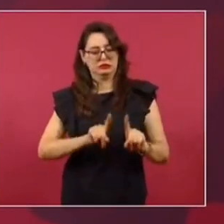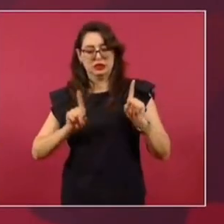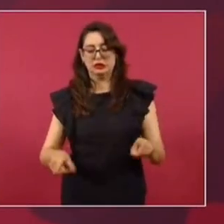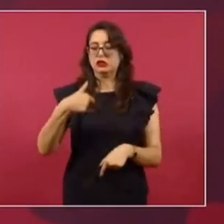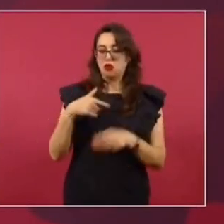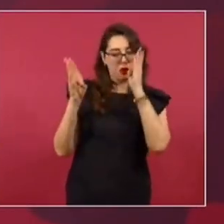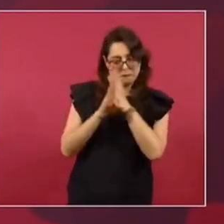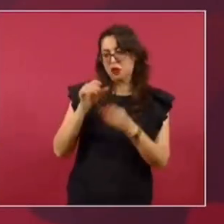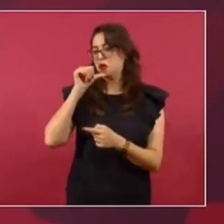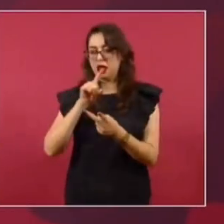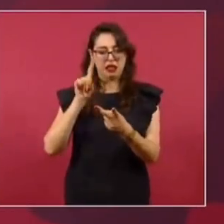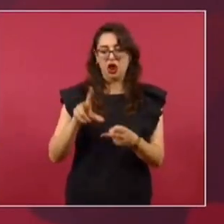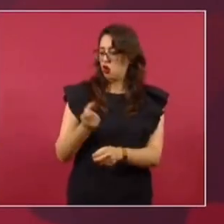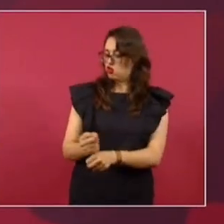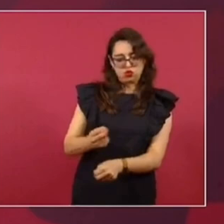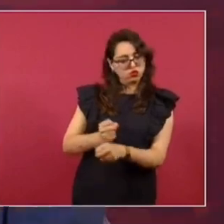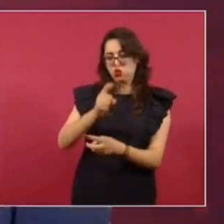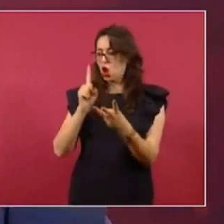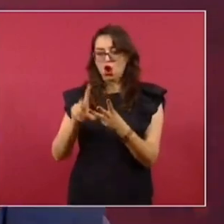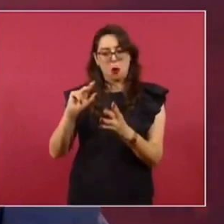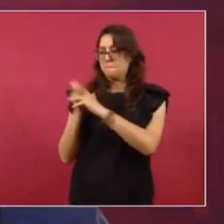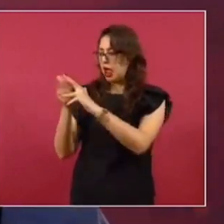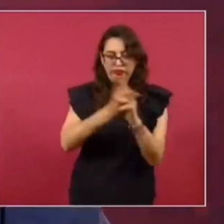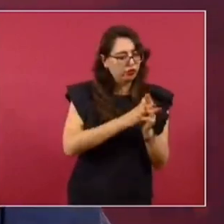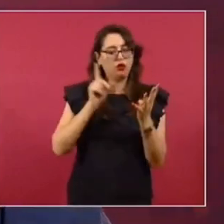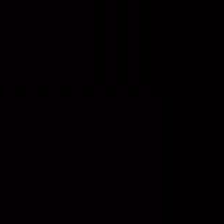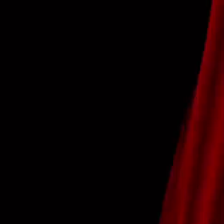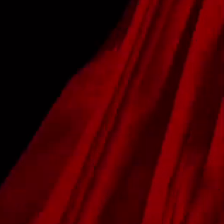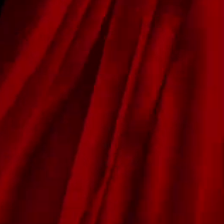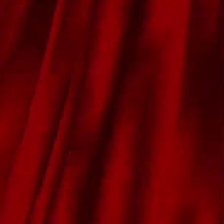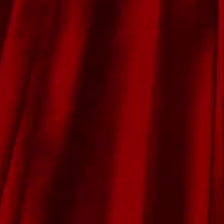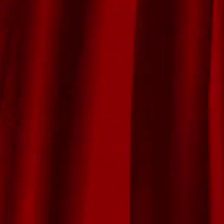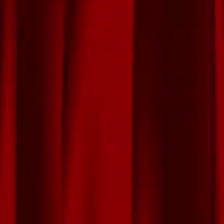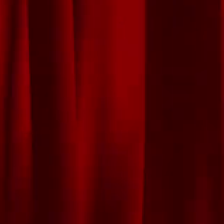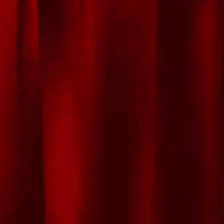Y en este gobierno no hay masacres como había anteriormente. Y se respetan los derechos humanos. justo. Así searian. Gracias.